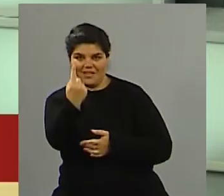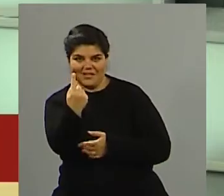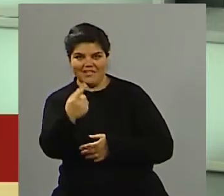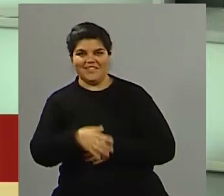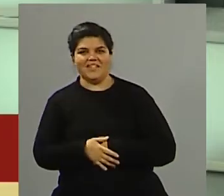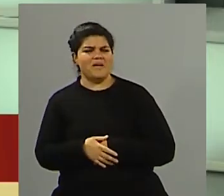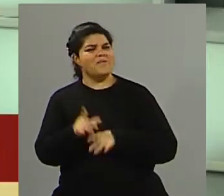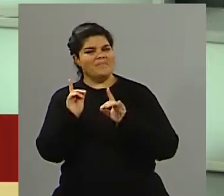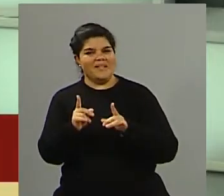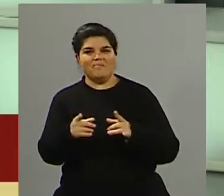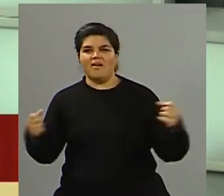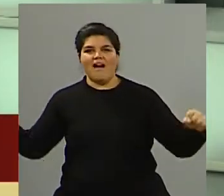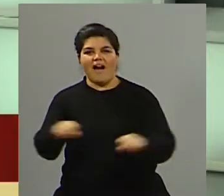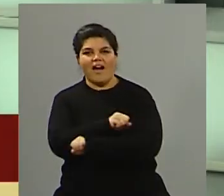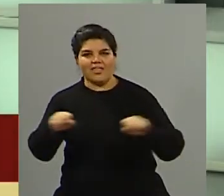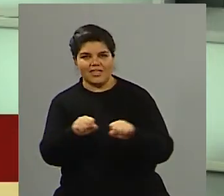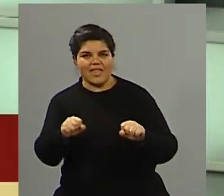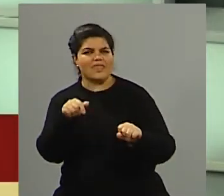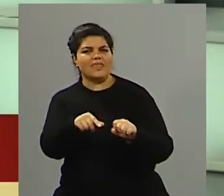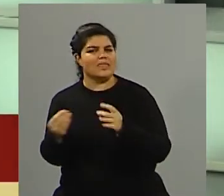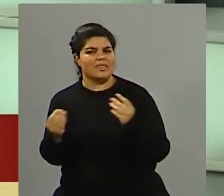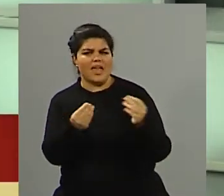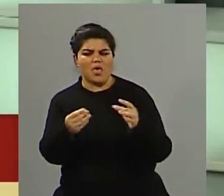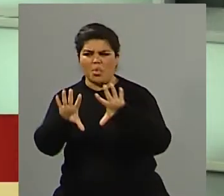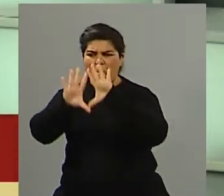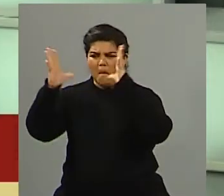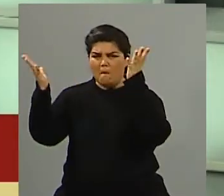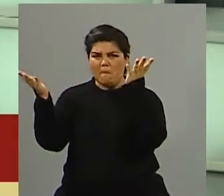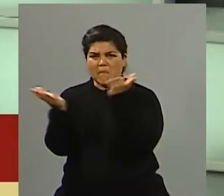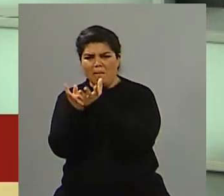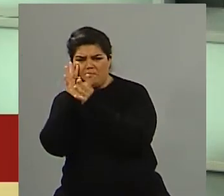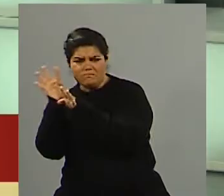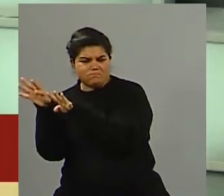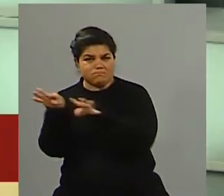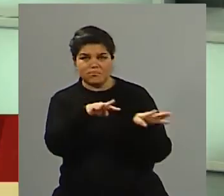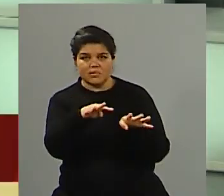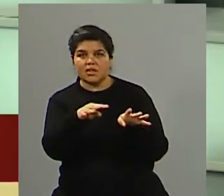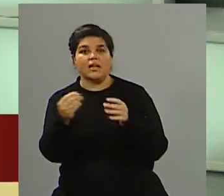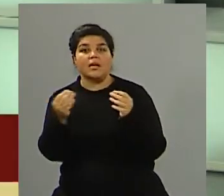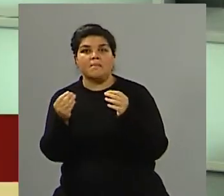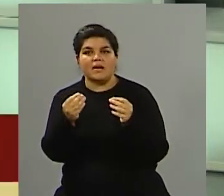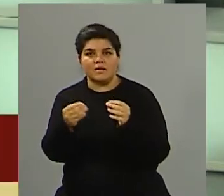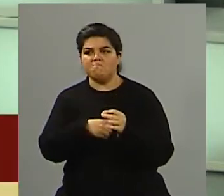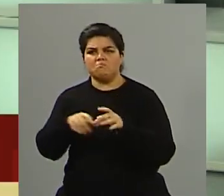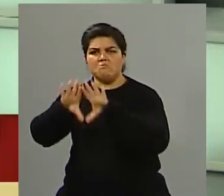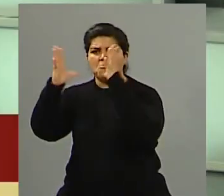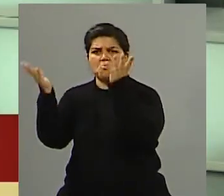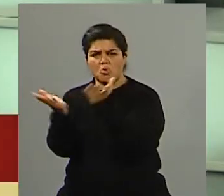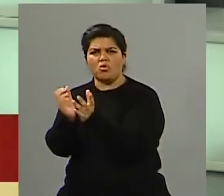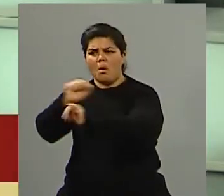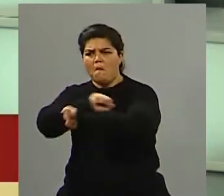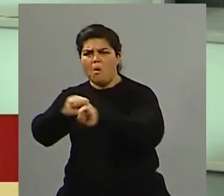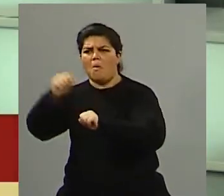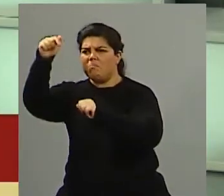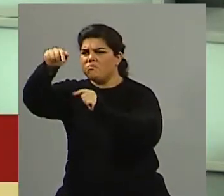Más allá de que el mundo en sí tenía actos terroristas, el del 11 de septiembre sin duda del 2001